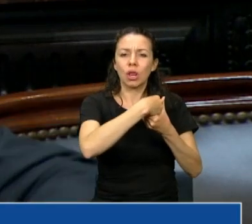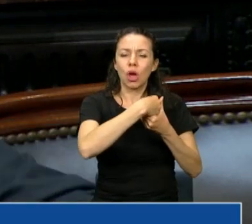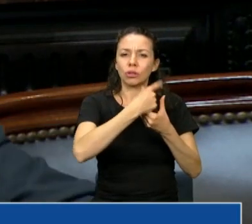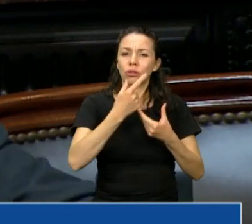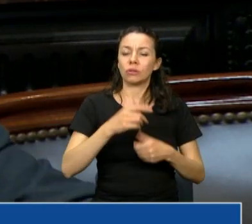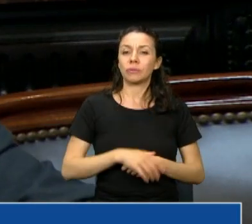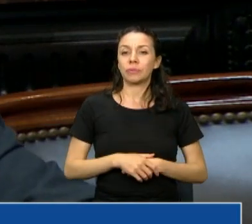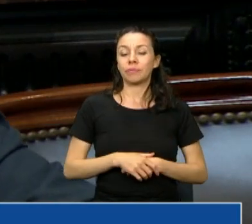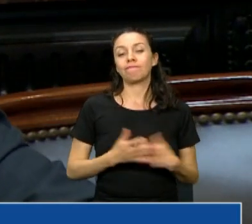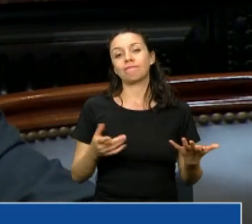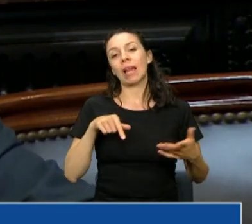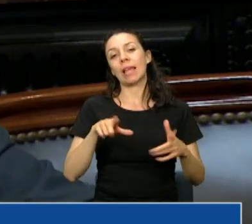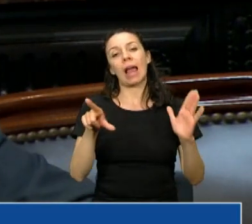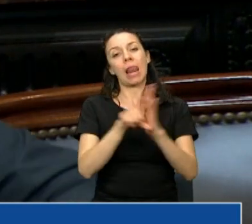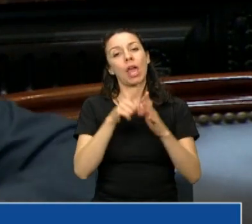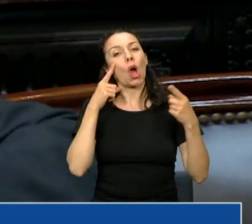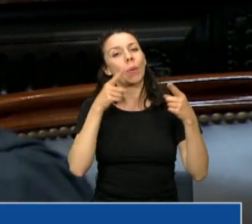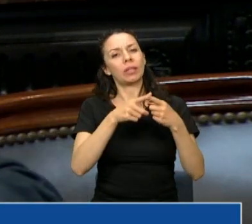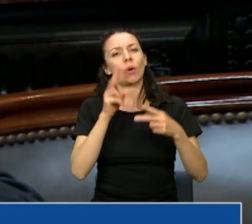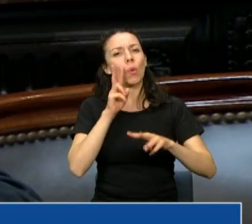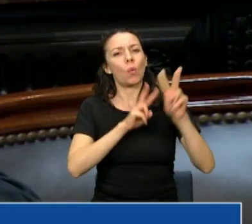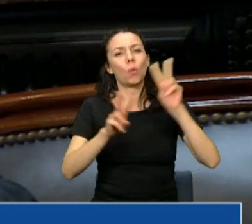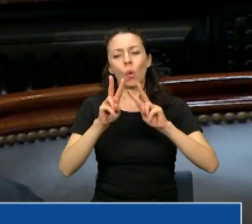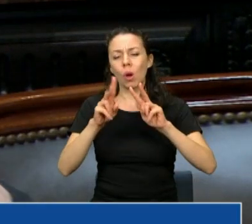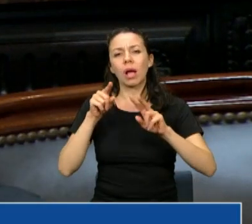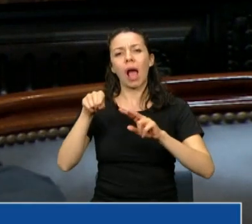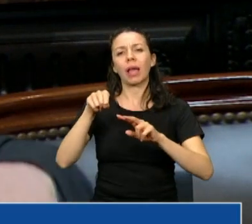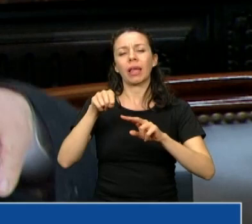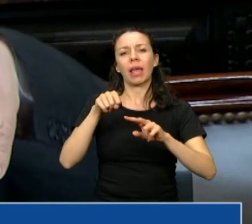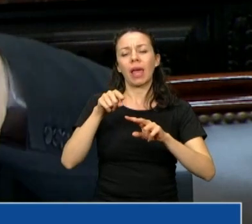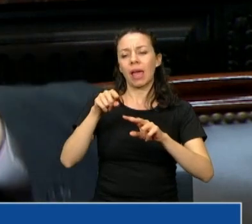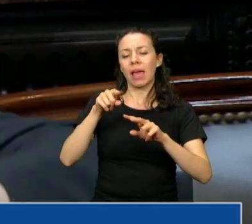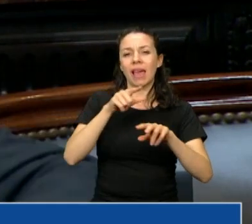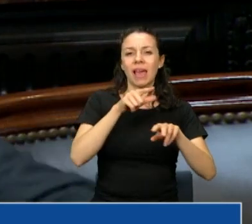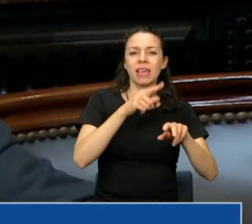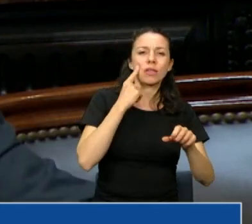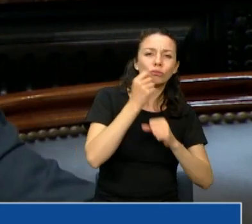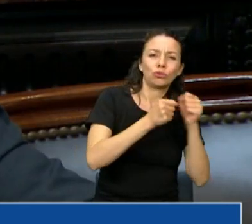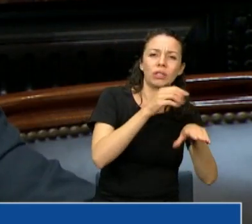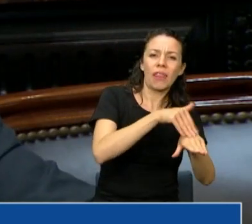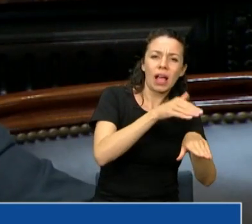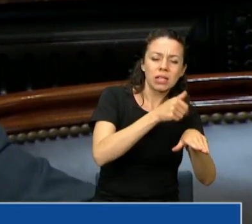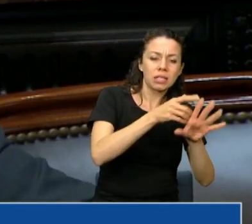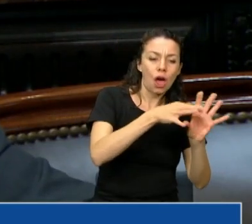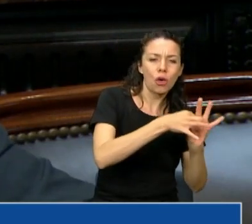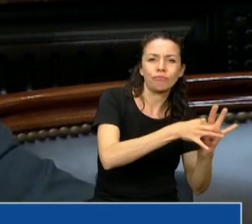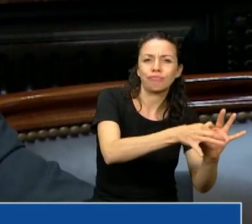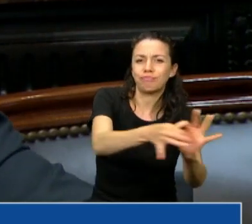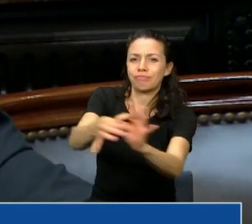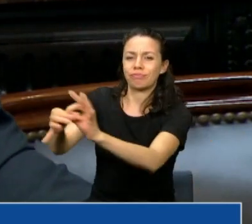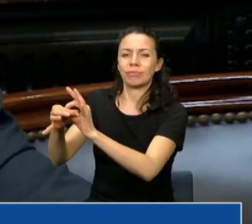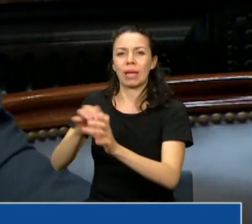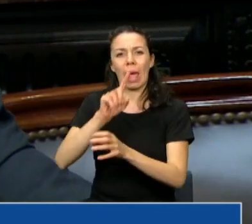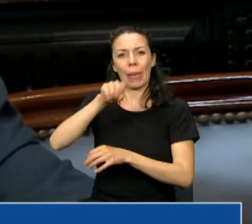de esta ley, que es el fortalecimiento de la cadena de valor, la generación de puestos de trabajo de calidad,